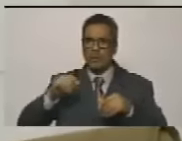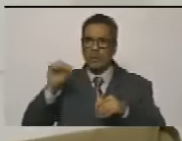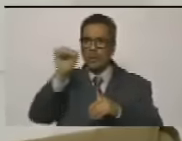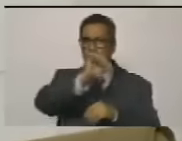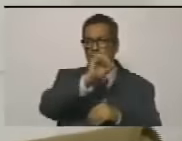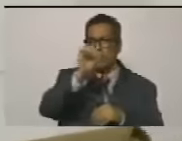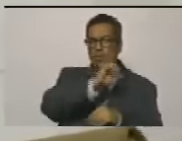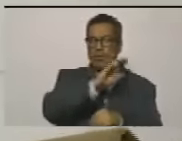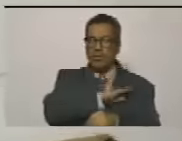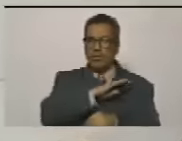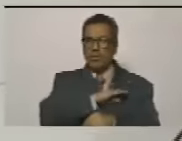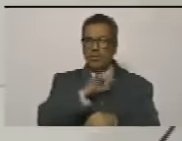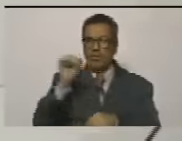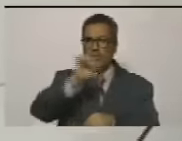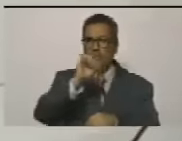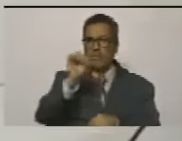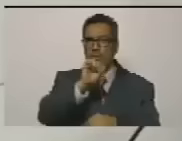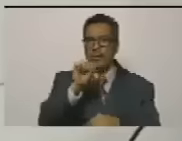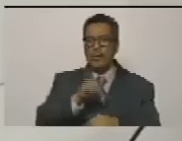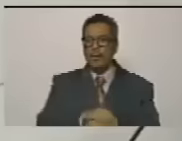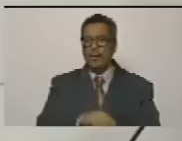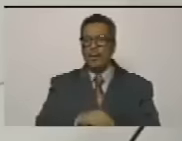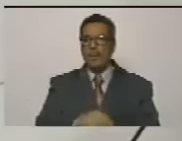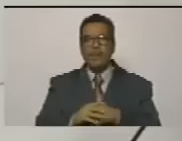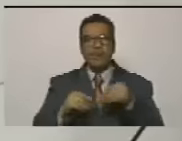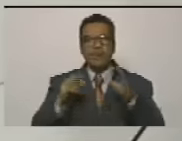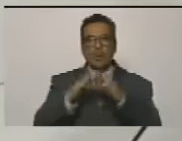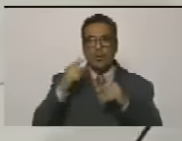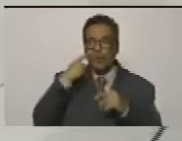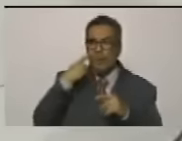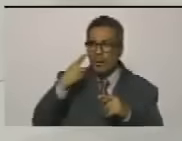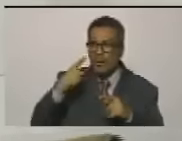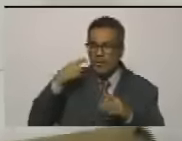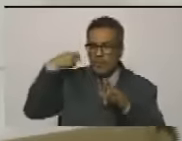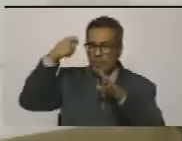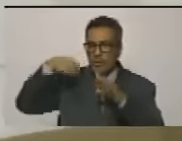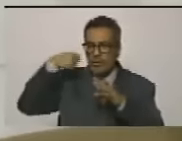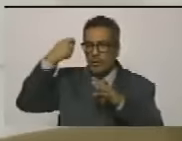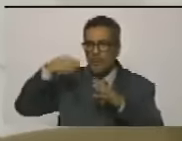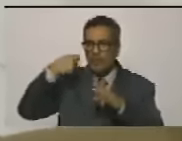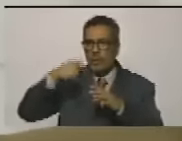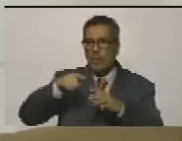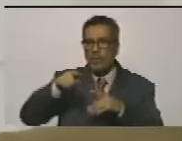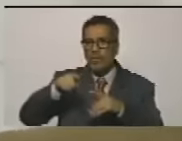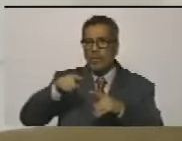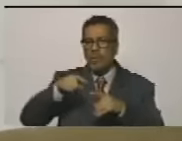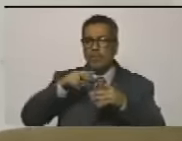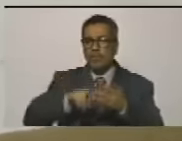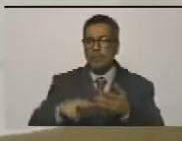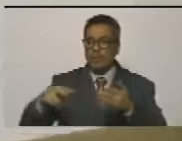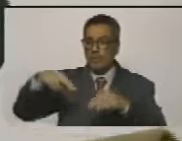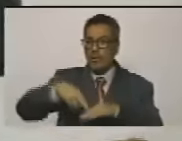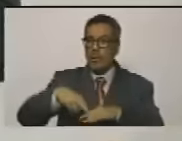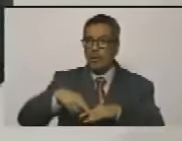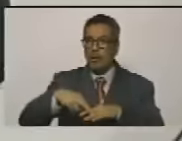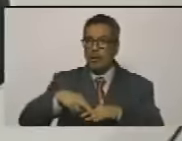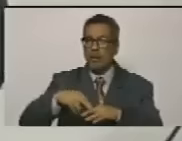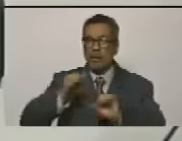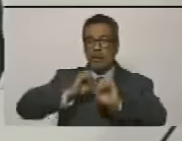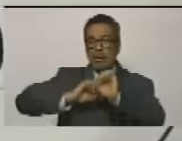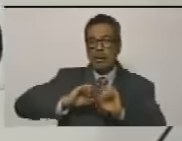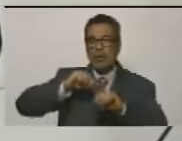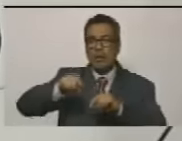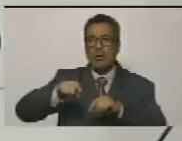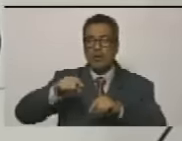manejando él el vehículo y todos vimos el video que se bajó del carro y para evitar que